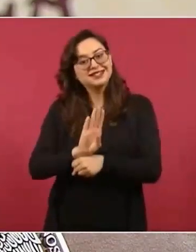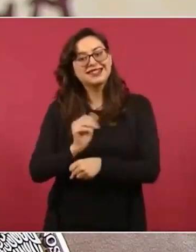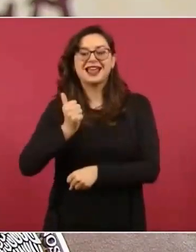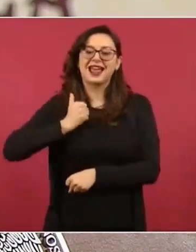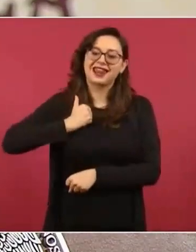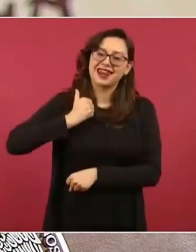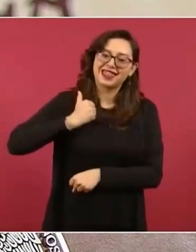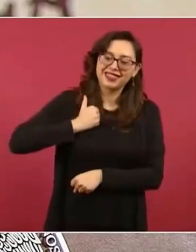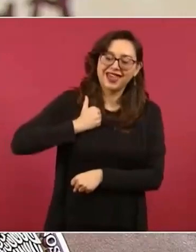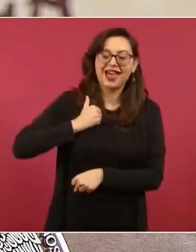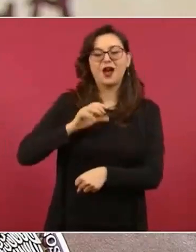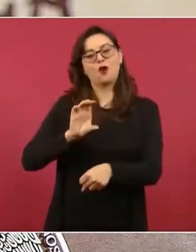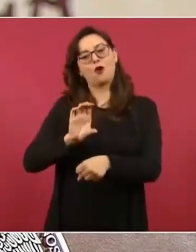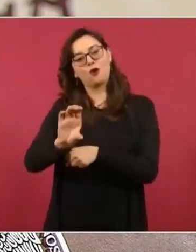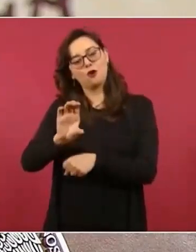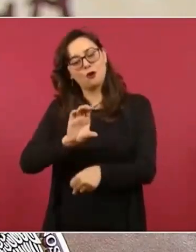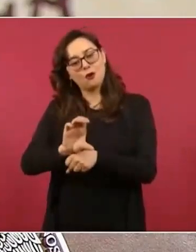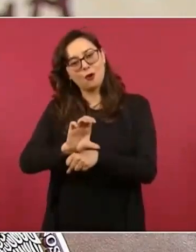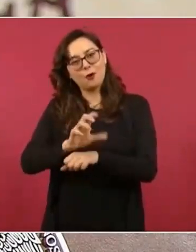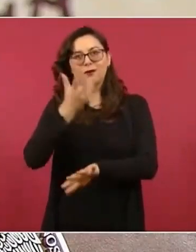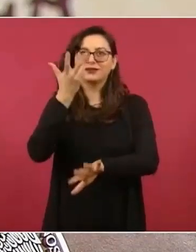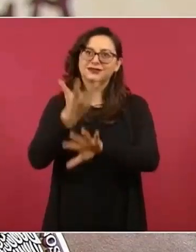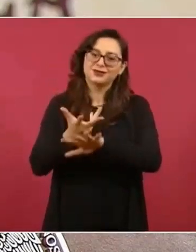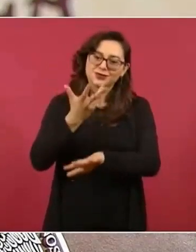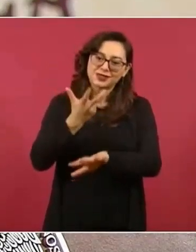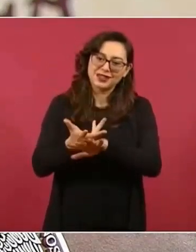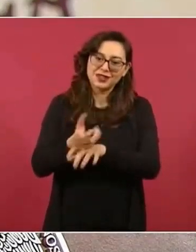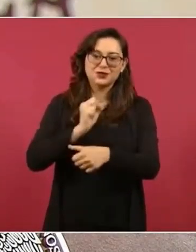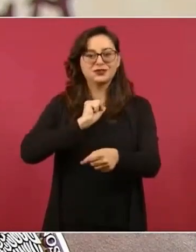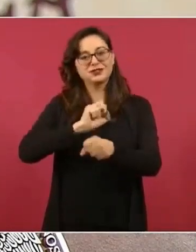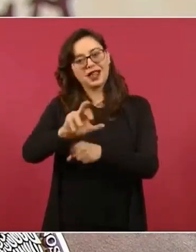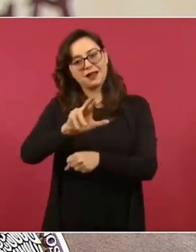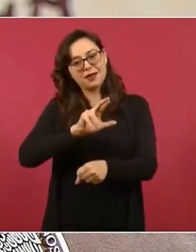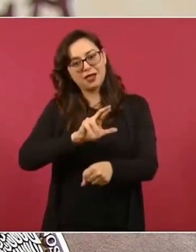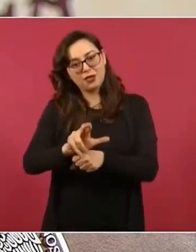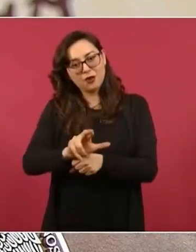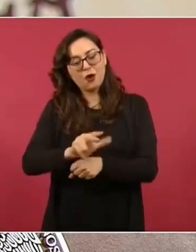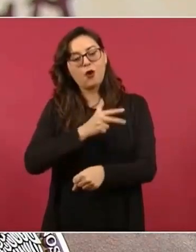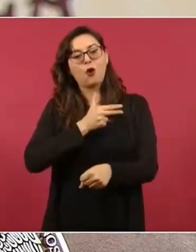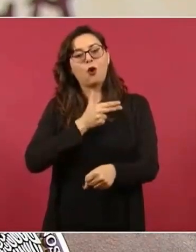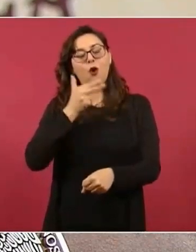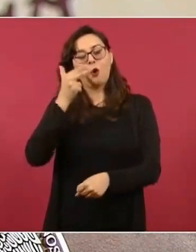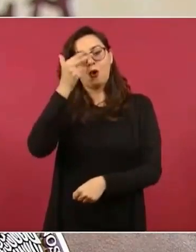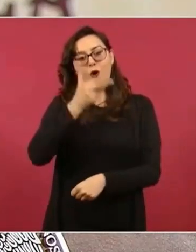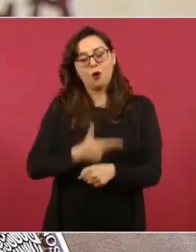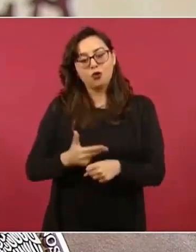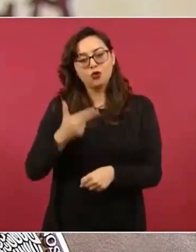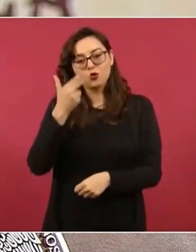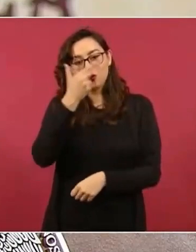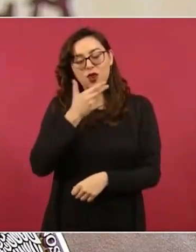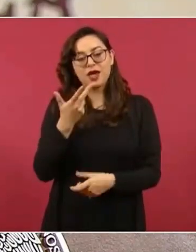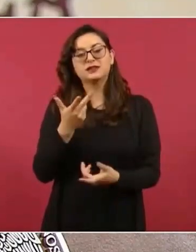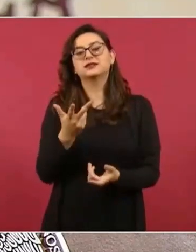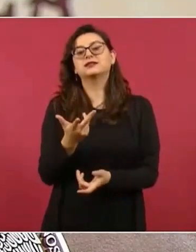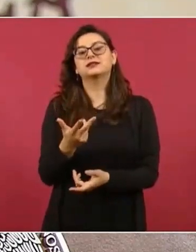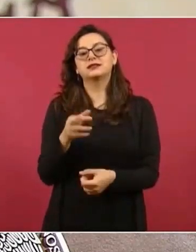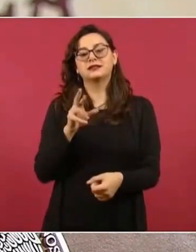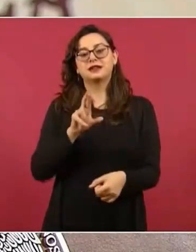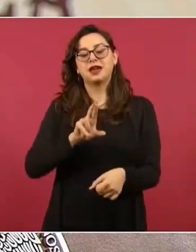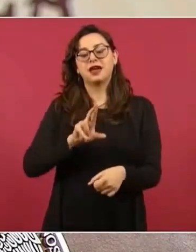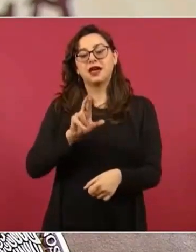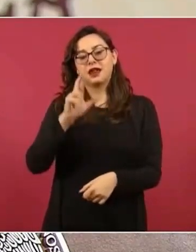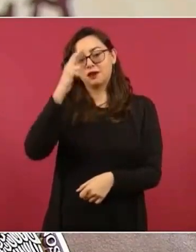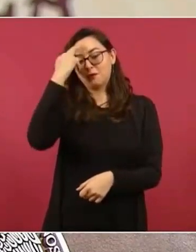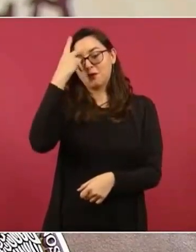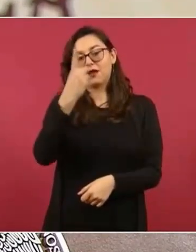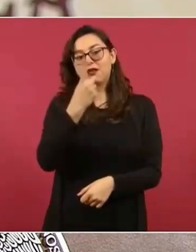Colombia, Estados Unidos, El Salvador, Honduras, República Dominicana y, por supuesto, México.